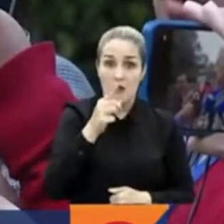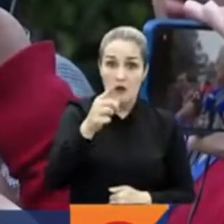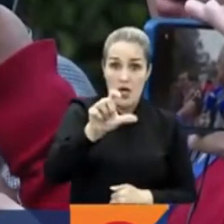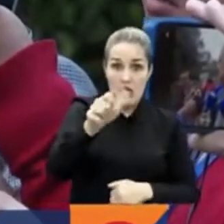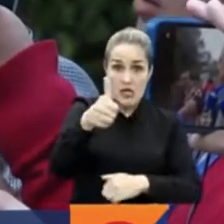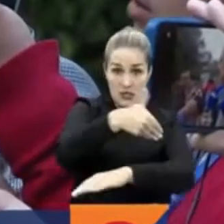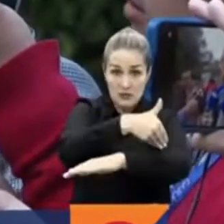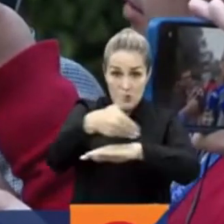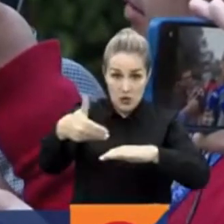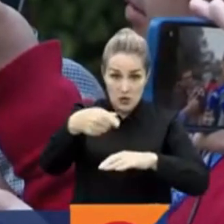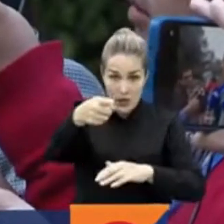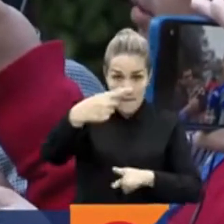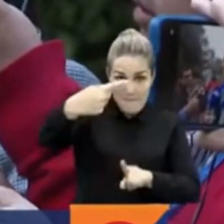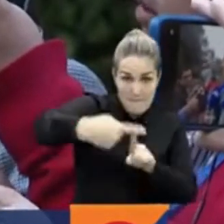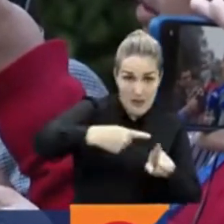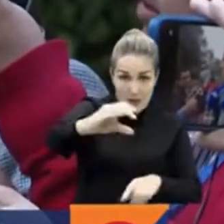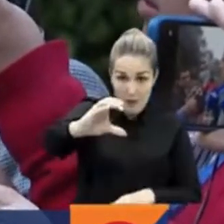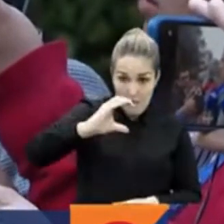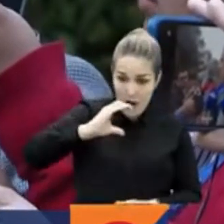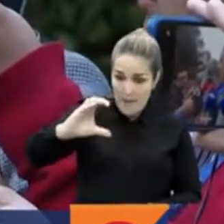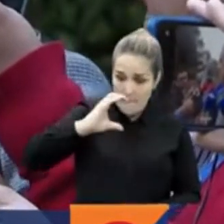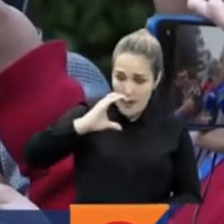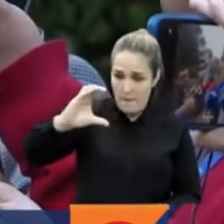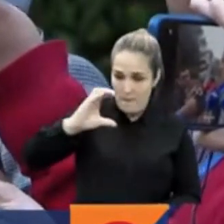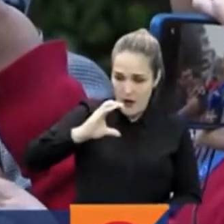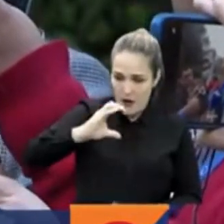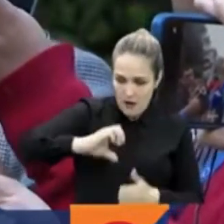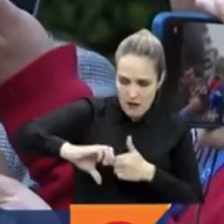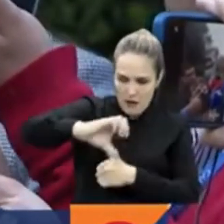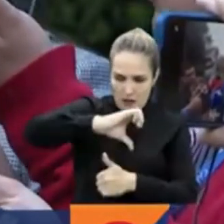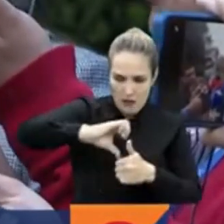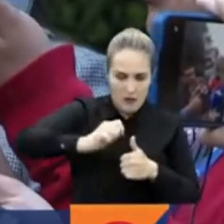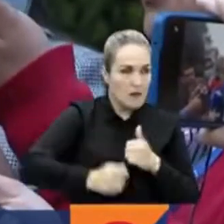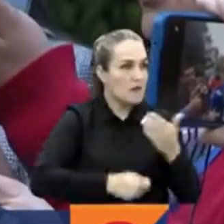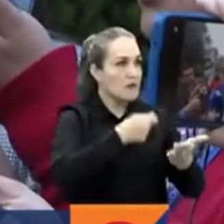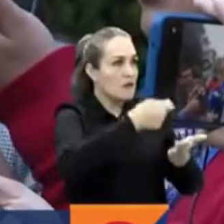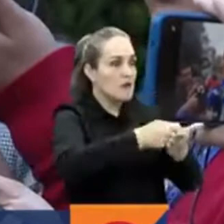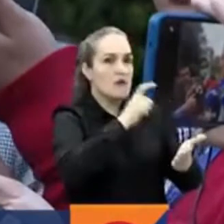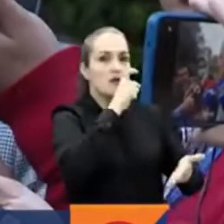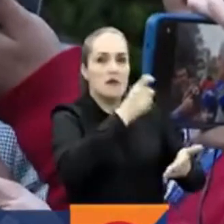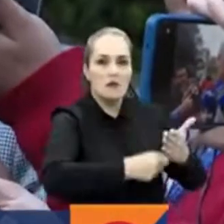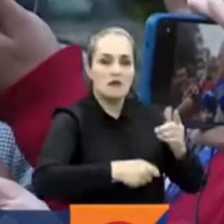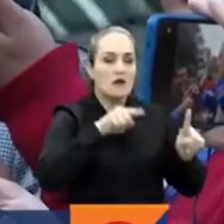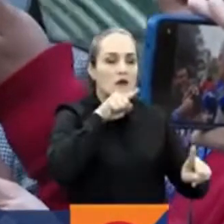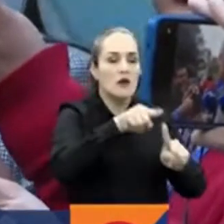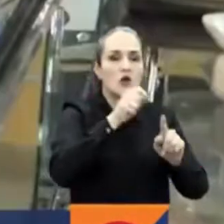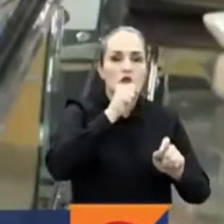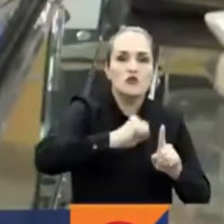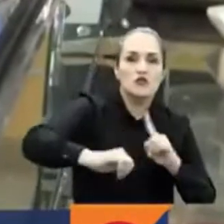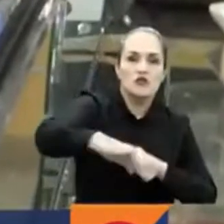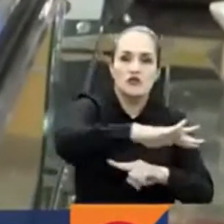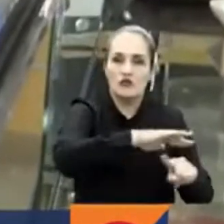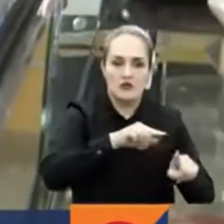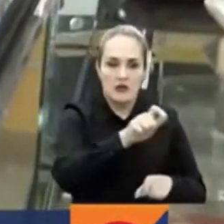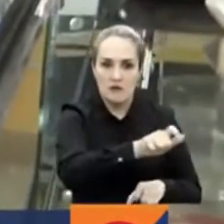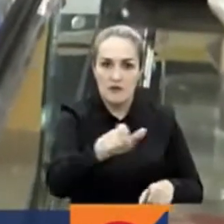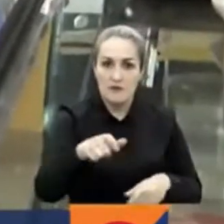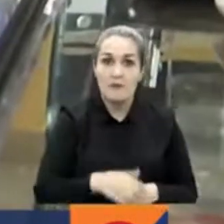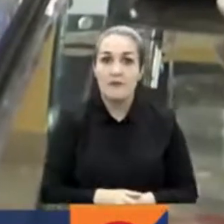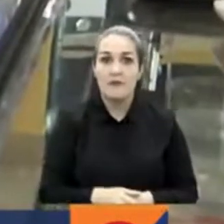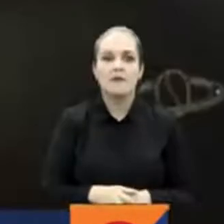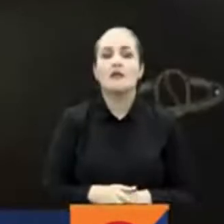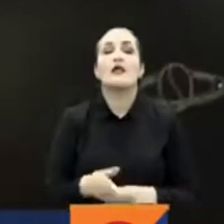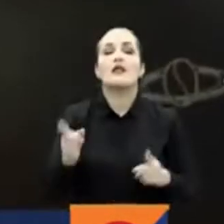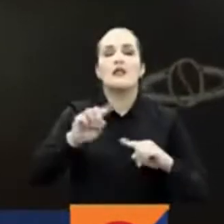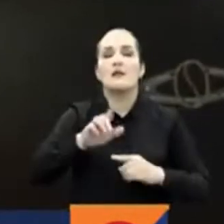objetos de, digamos, construir más para aportar precisamente a los programas sociales de los sectores de bajos ingresos. Los impuestos a las